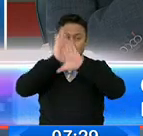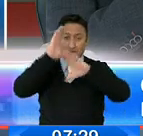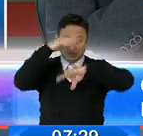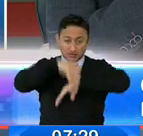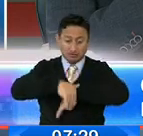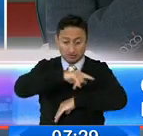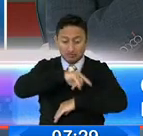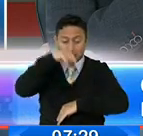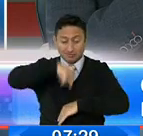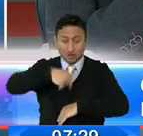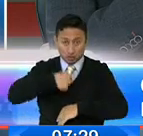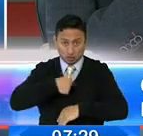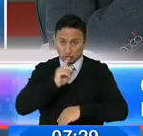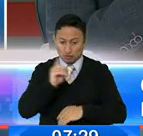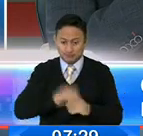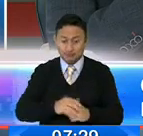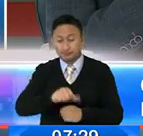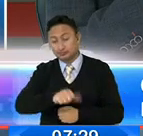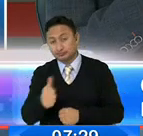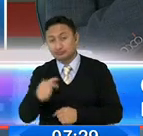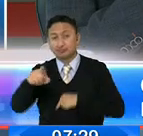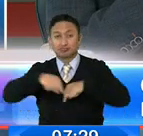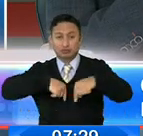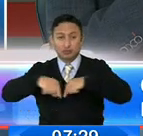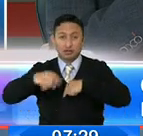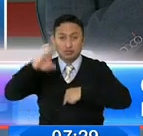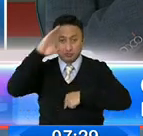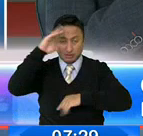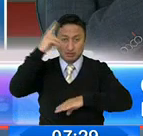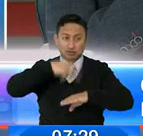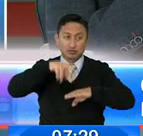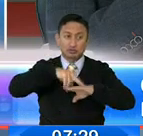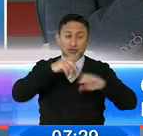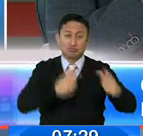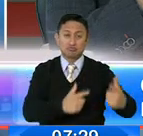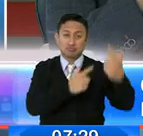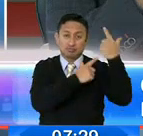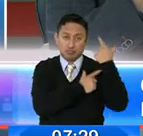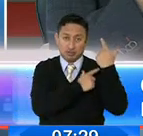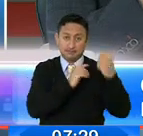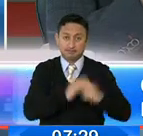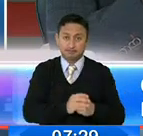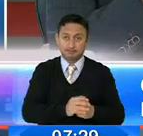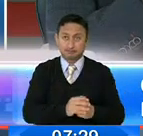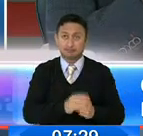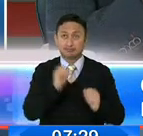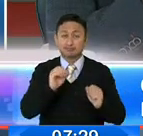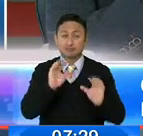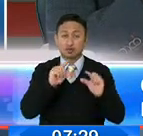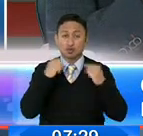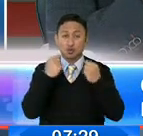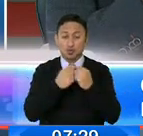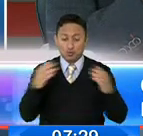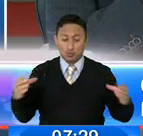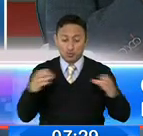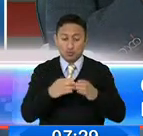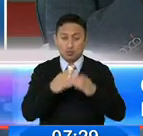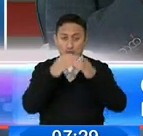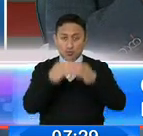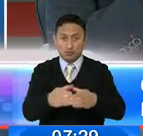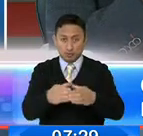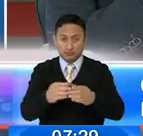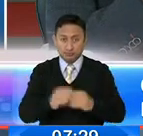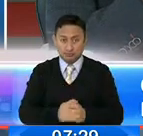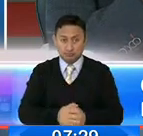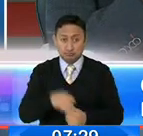Metropolitana de Control, sino la Agencia Metropolitana de Tránsito, Policía Nacional, Fuerzas Armadas. ¿El conjunto? el 17 en conjunto. Eso